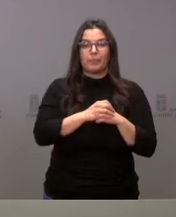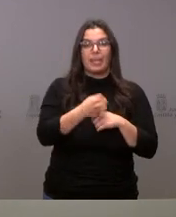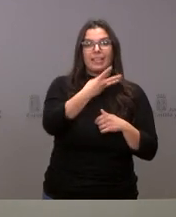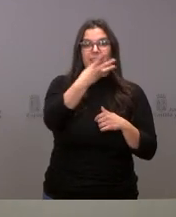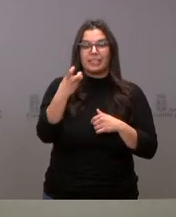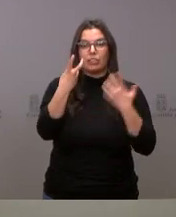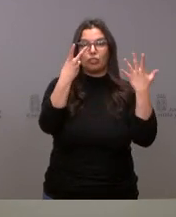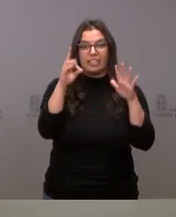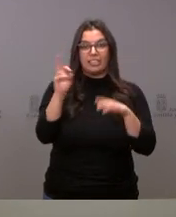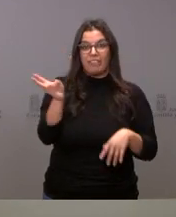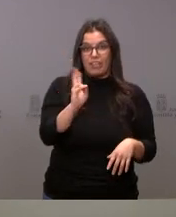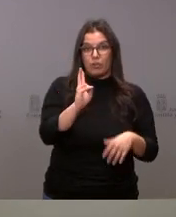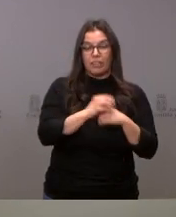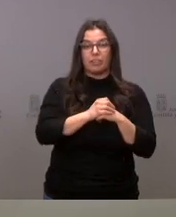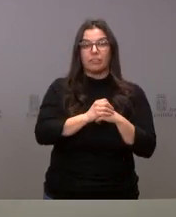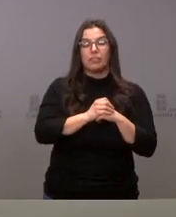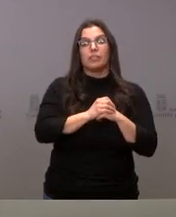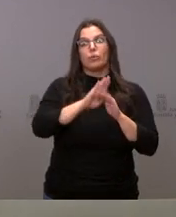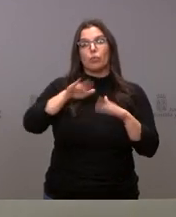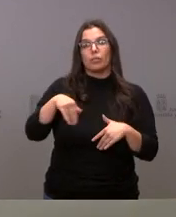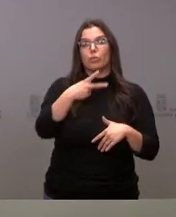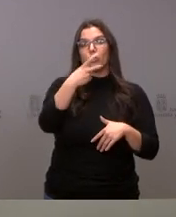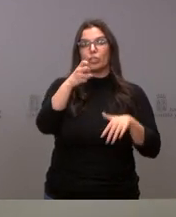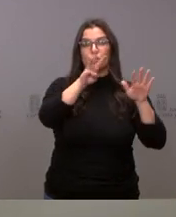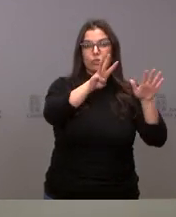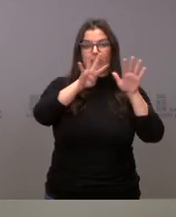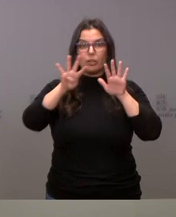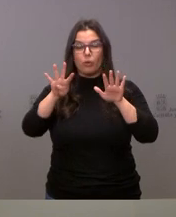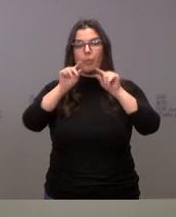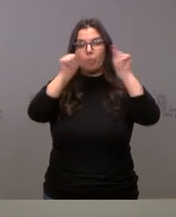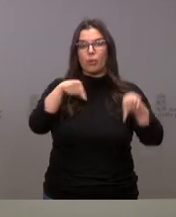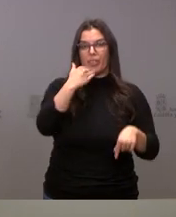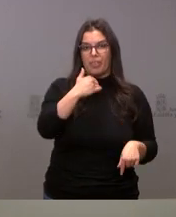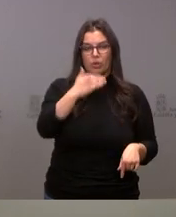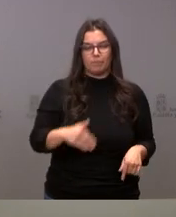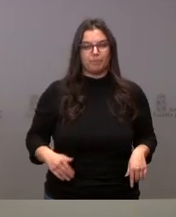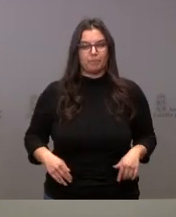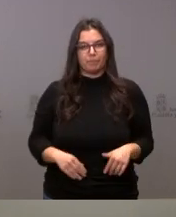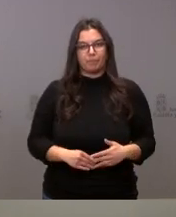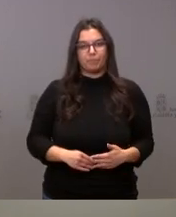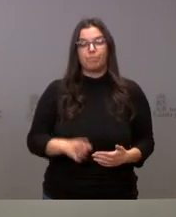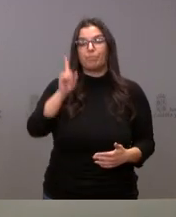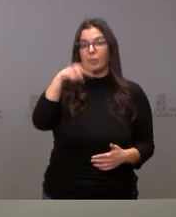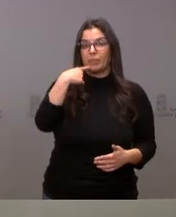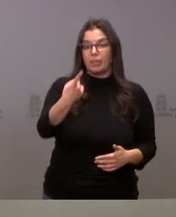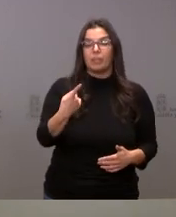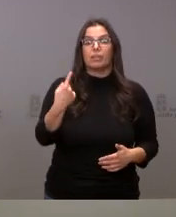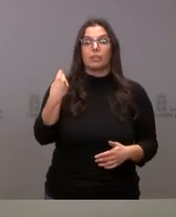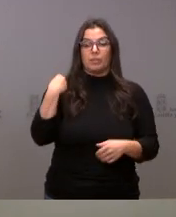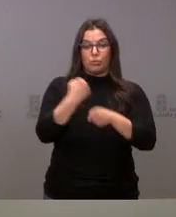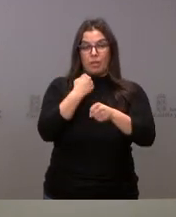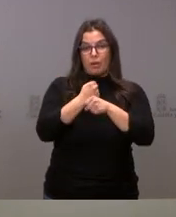370 en la de Valladolid y, finalmente, 289 en la provincia de Zamora. Indicar también que dentro del trabajo